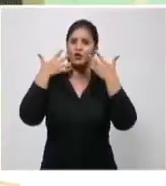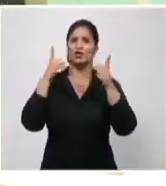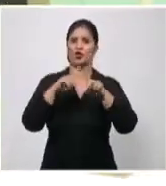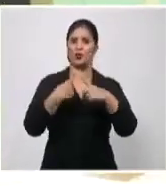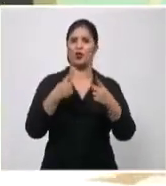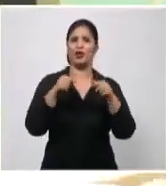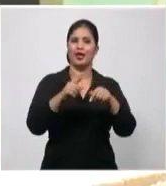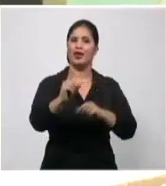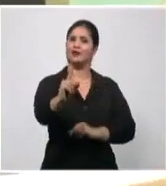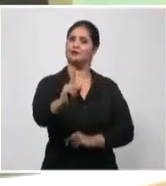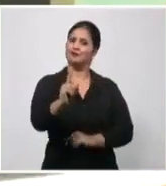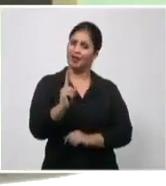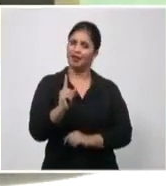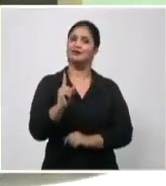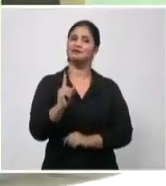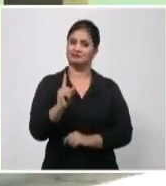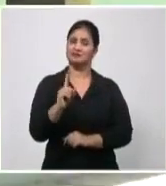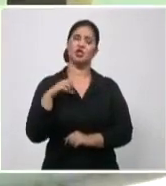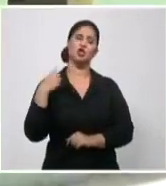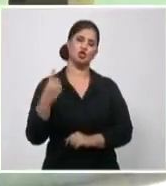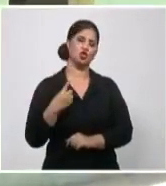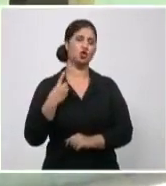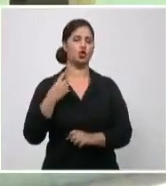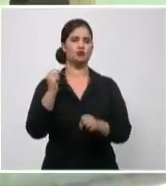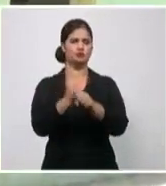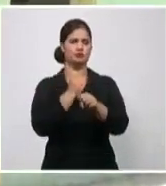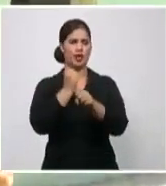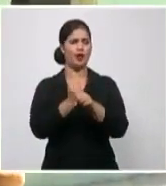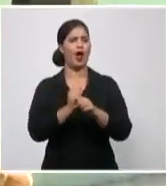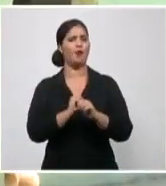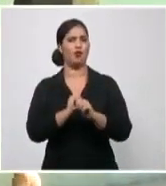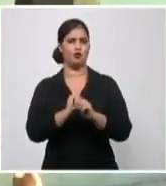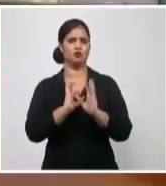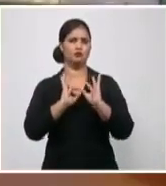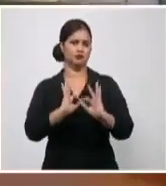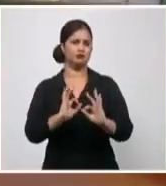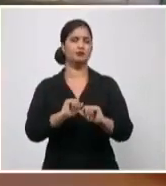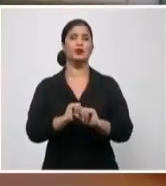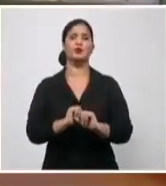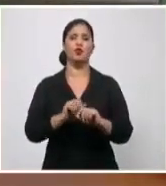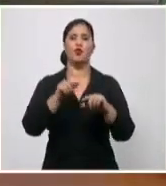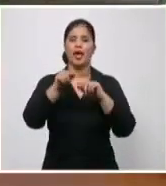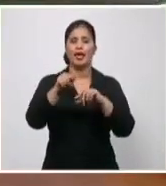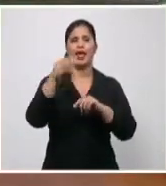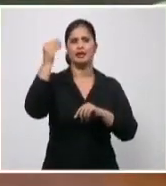pasar a un padre es ver que su hijo tiene futuro y que nunca va a ser una carga para nadie.